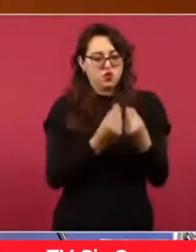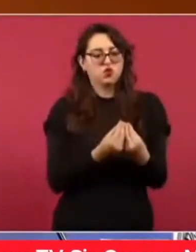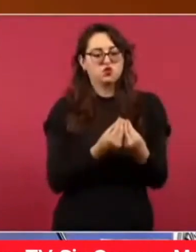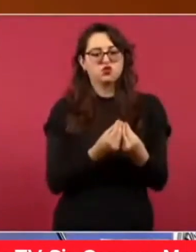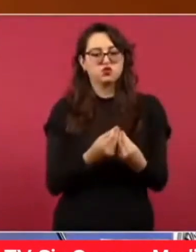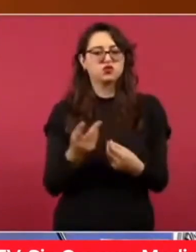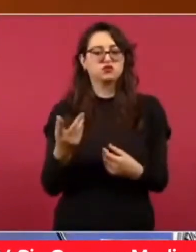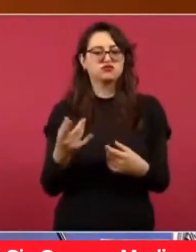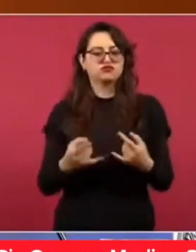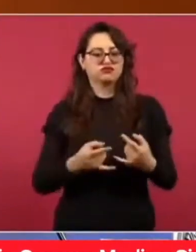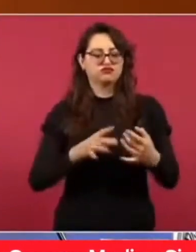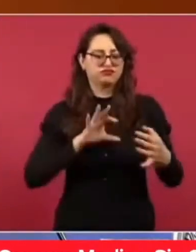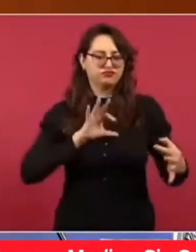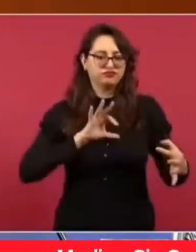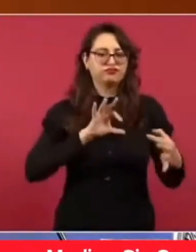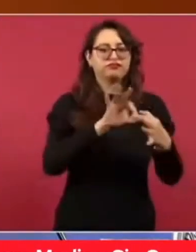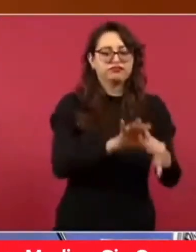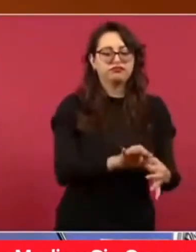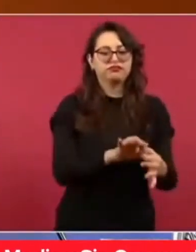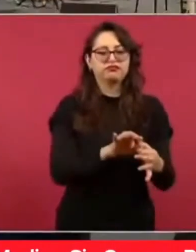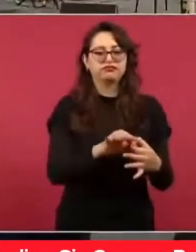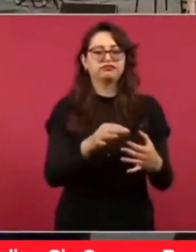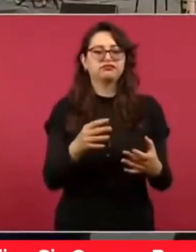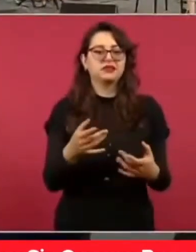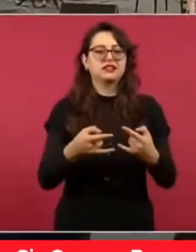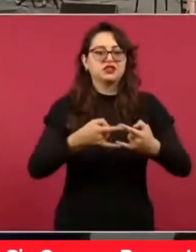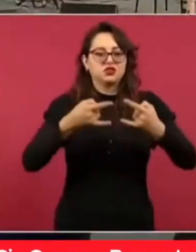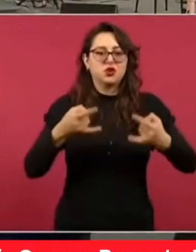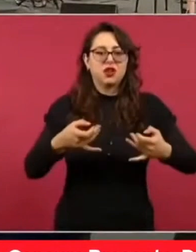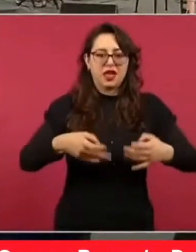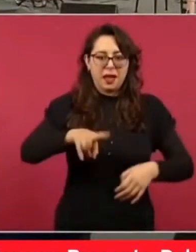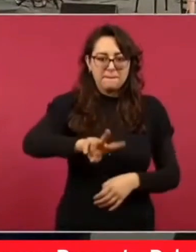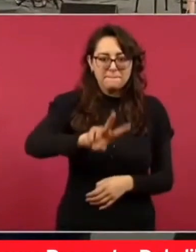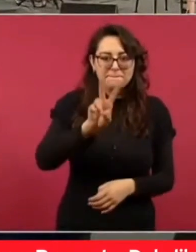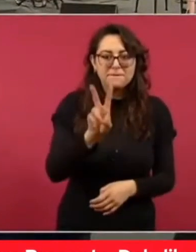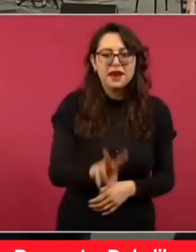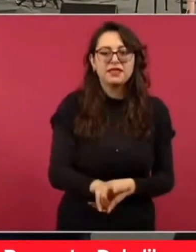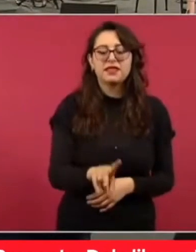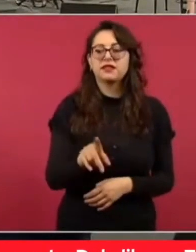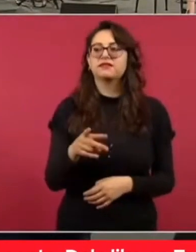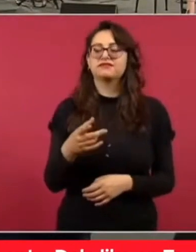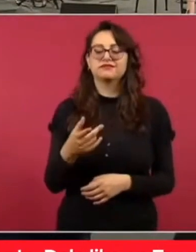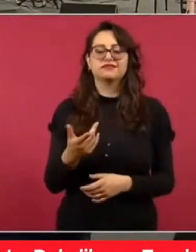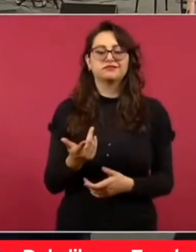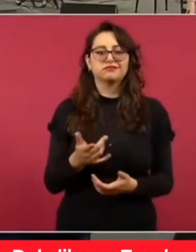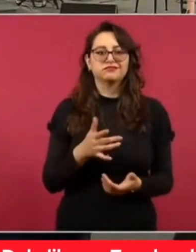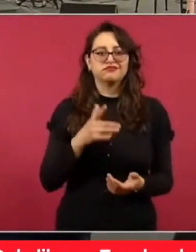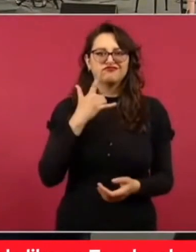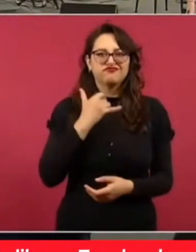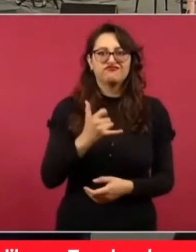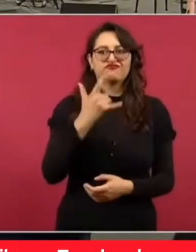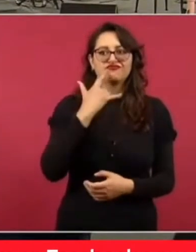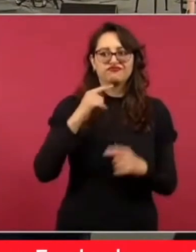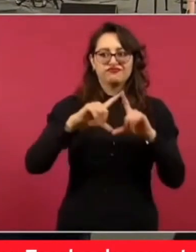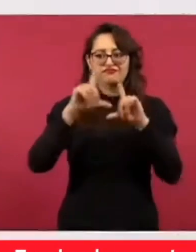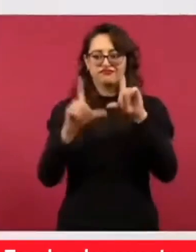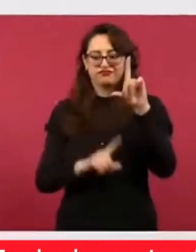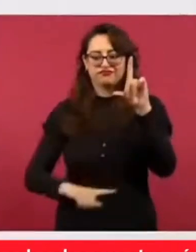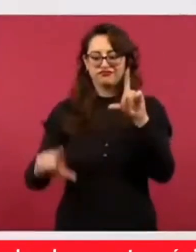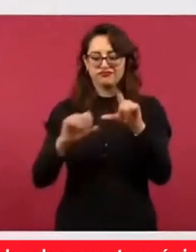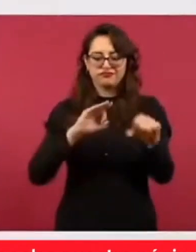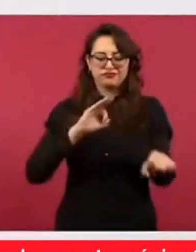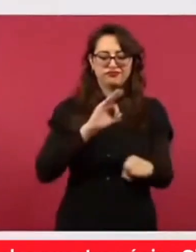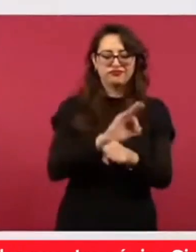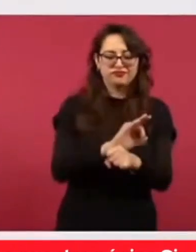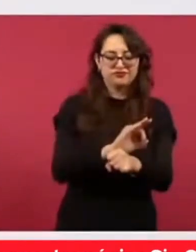correcto de la historia. Ella, como millones de mexicanas, madres en México, son el ejemplo de por qué